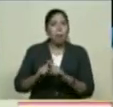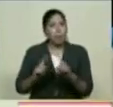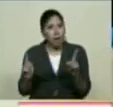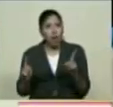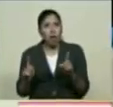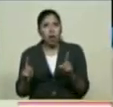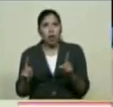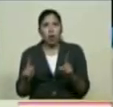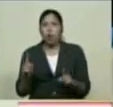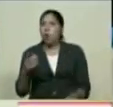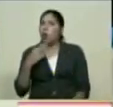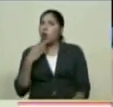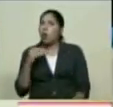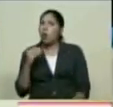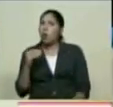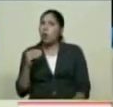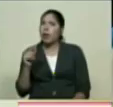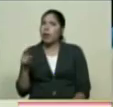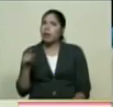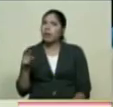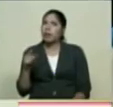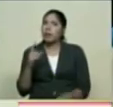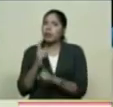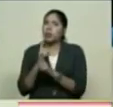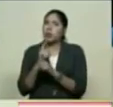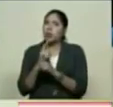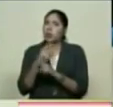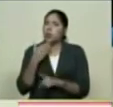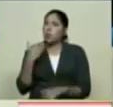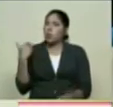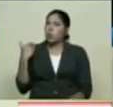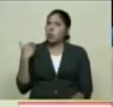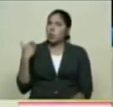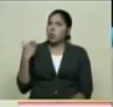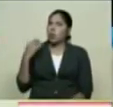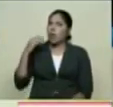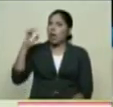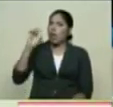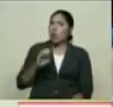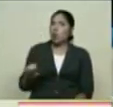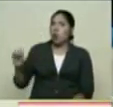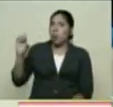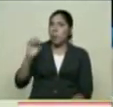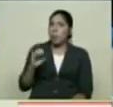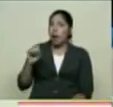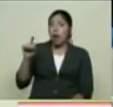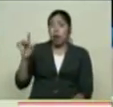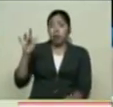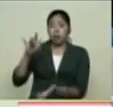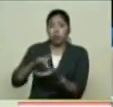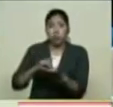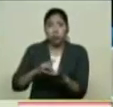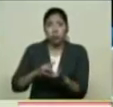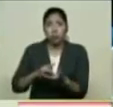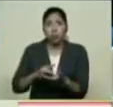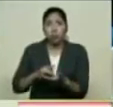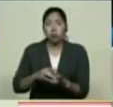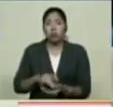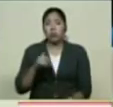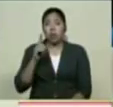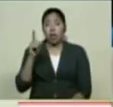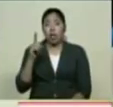jovencito Que estaba Que compitió ahorita En Europa Allí estuvo Estaba Iba para el campeonato